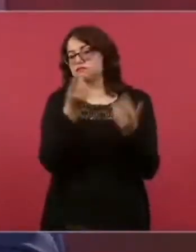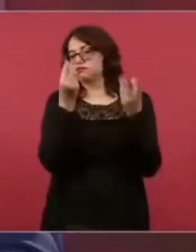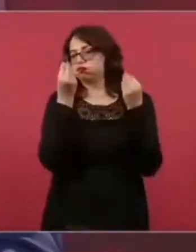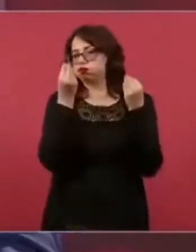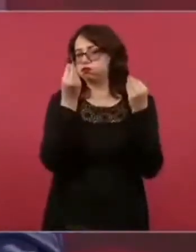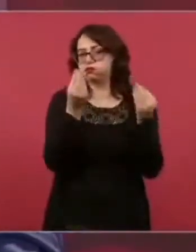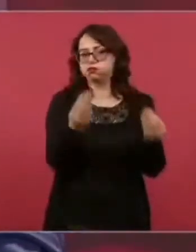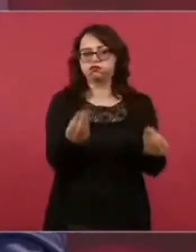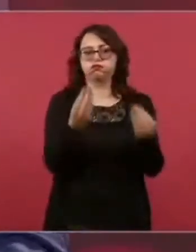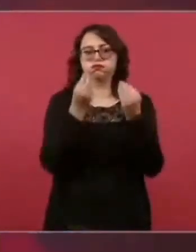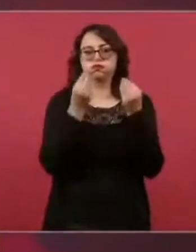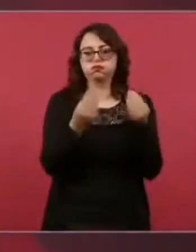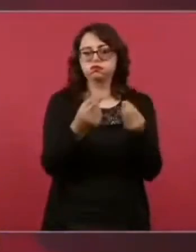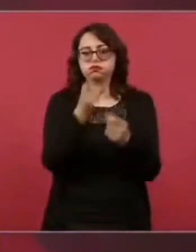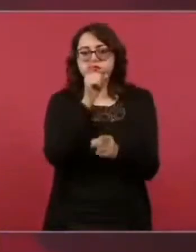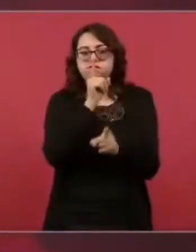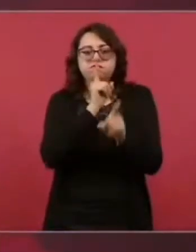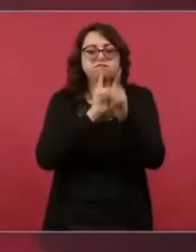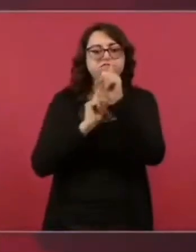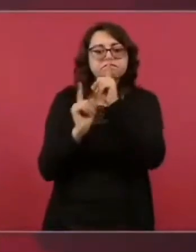muy pequeña